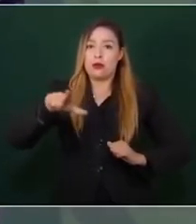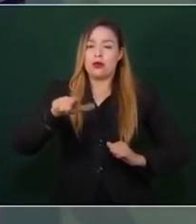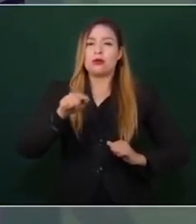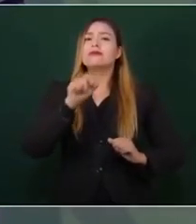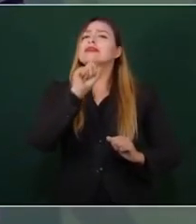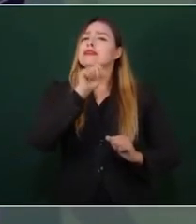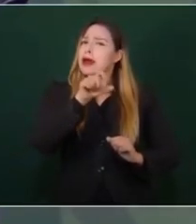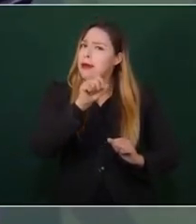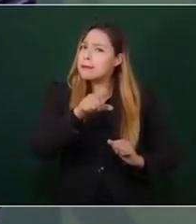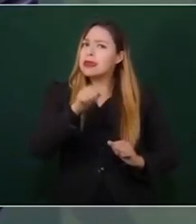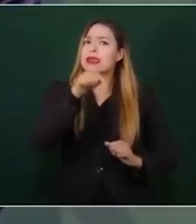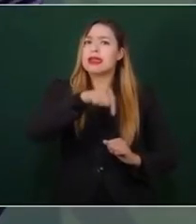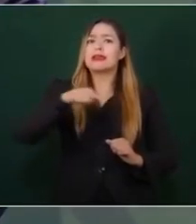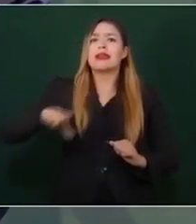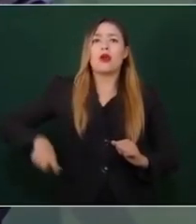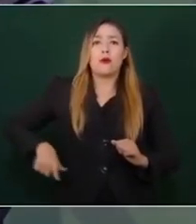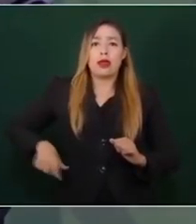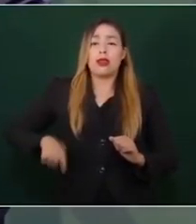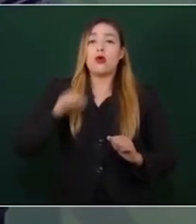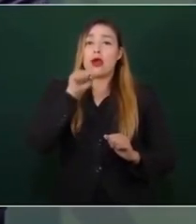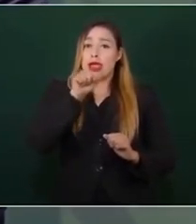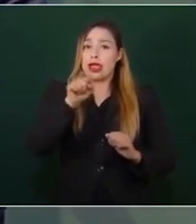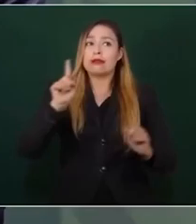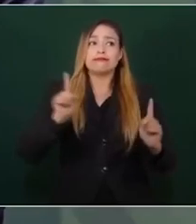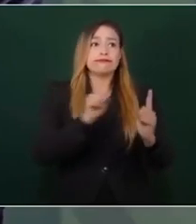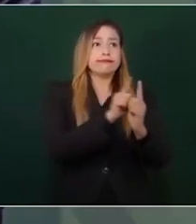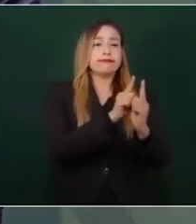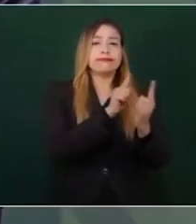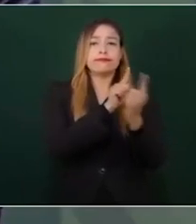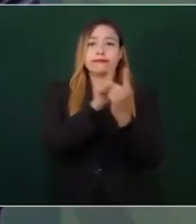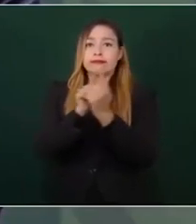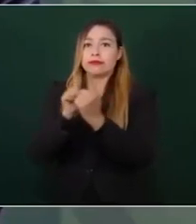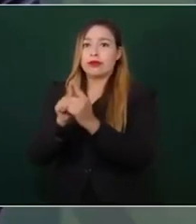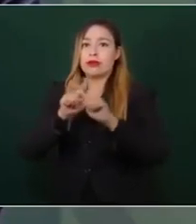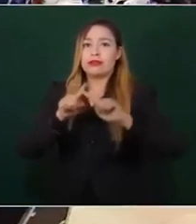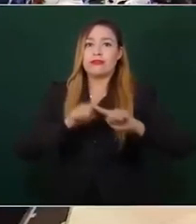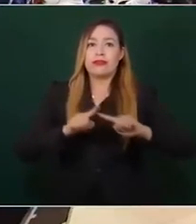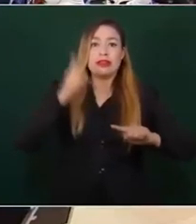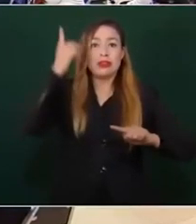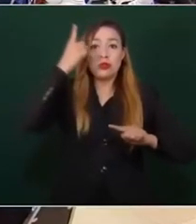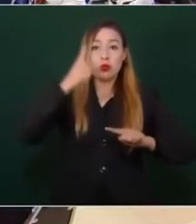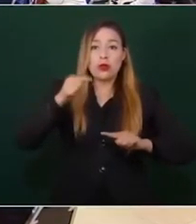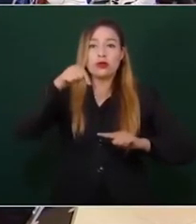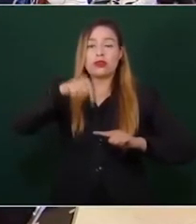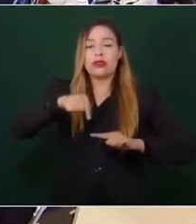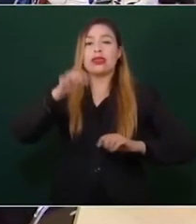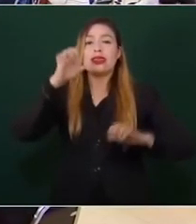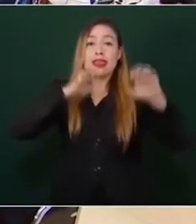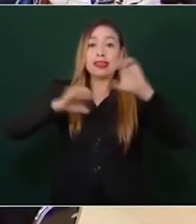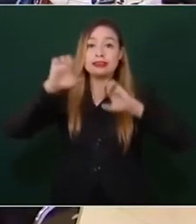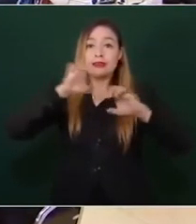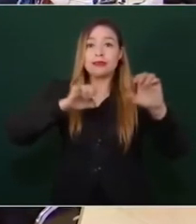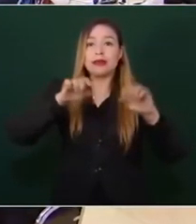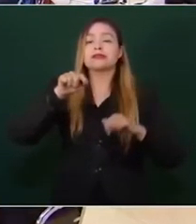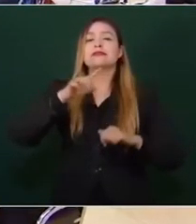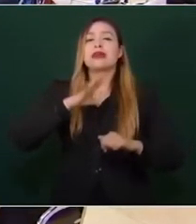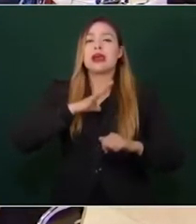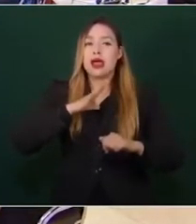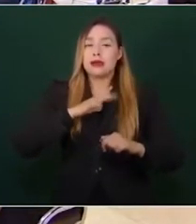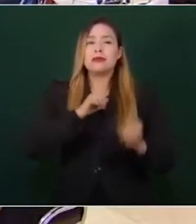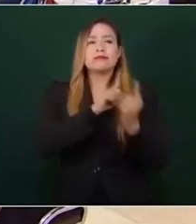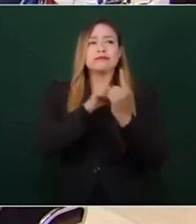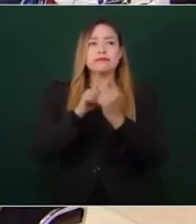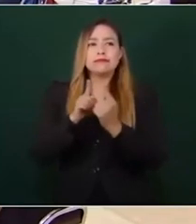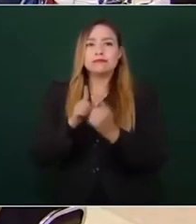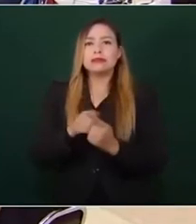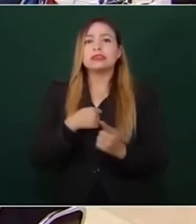han ayudado, han aportado una cantidad importante